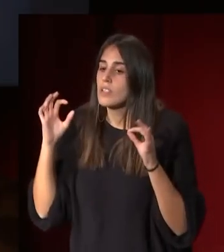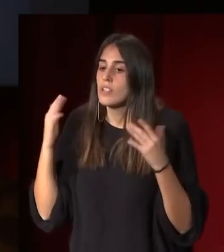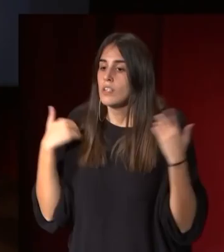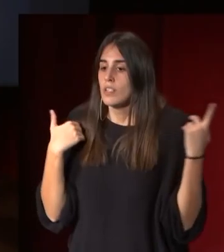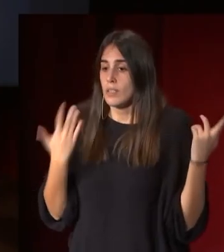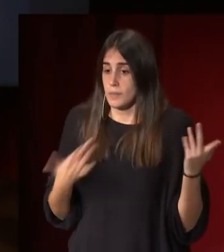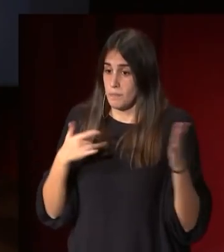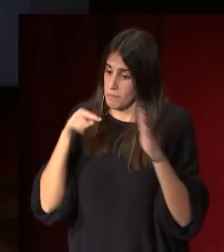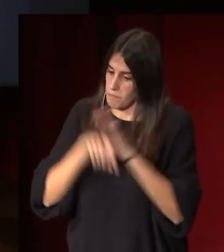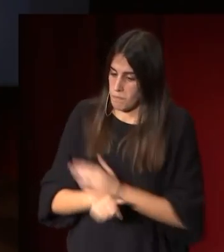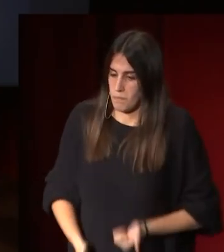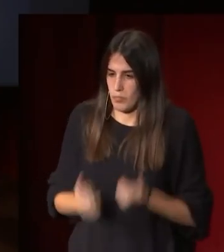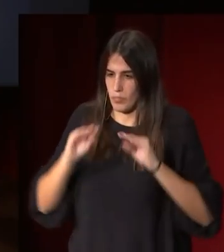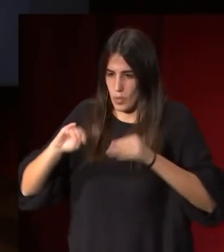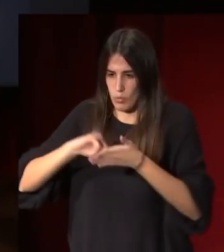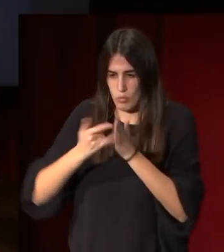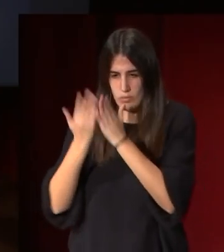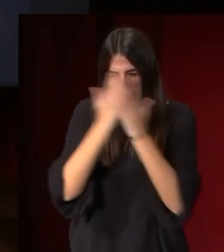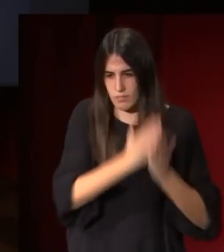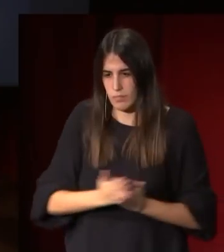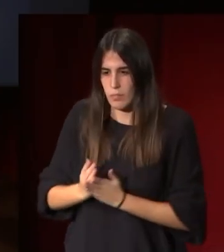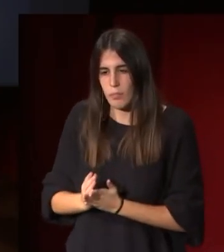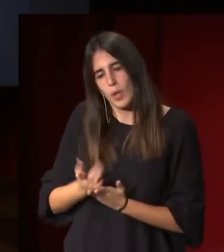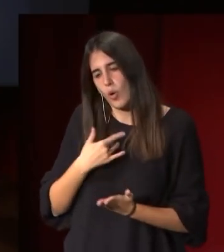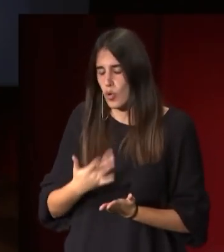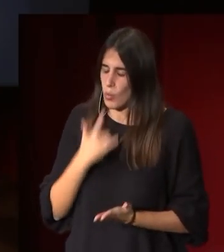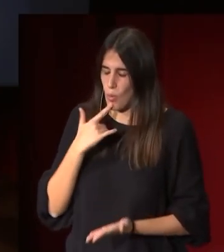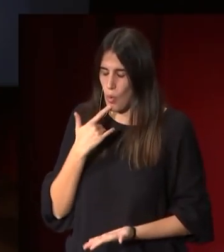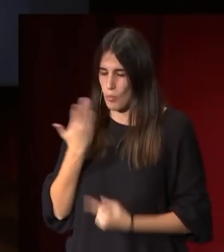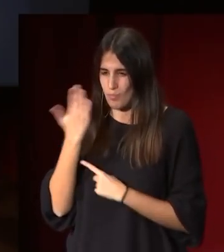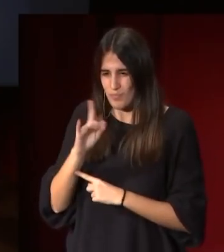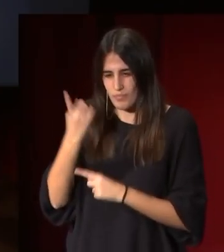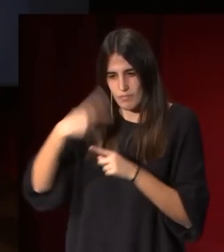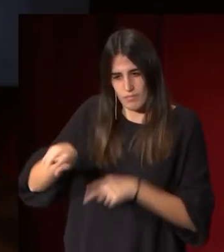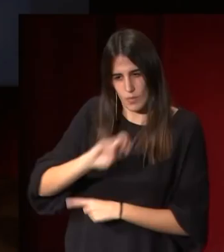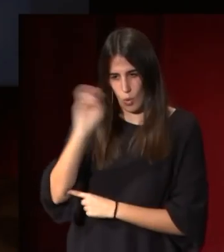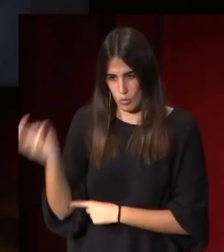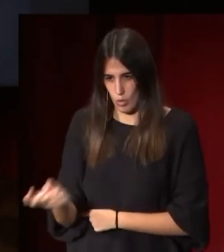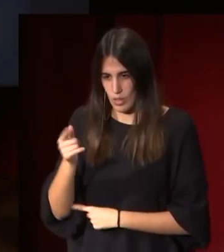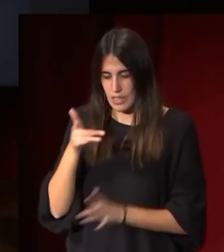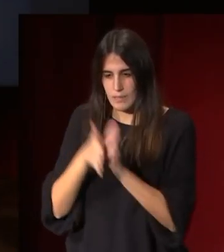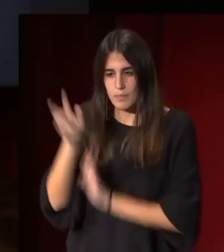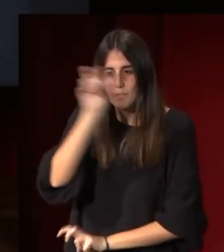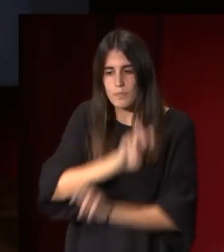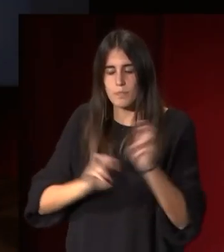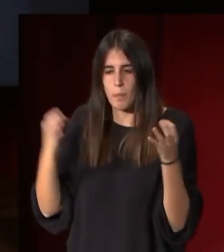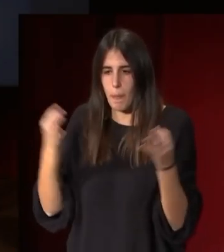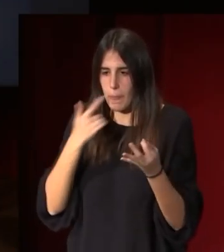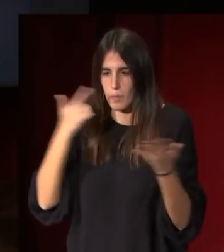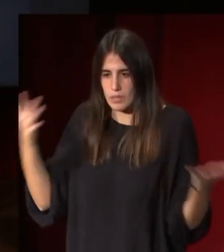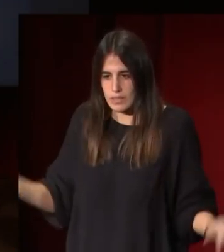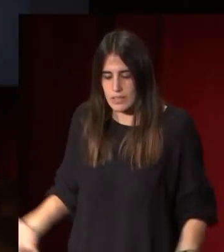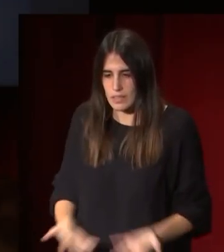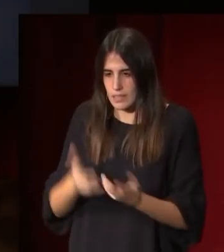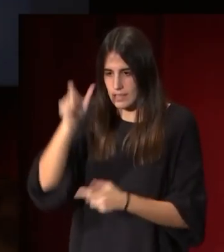hemos visto pero con otro planteamiento aquí ya él está buscando esa ligereza del